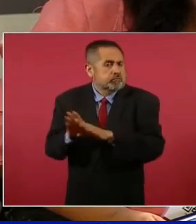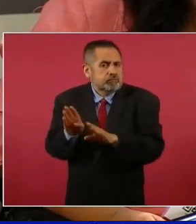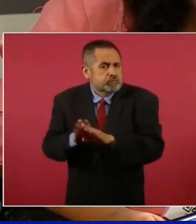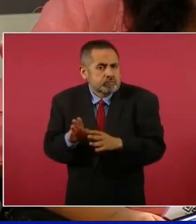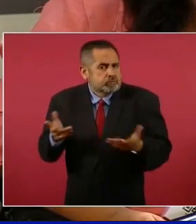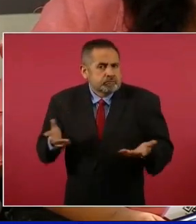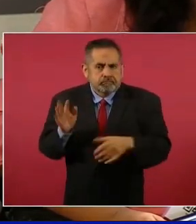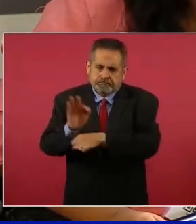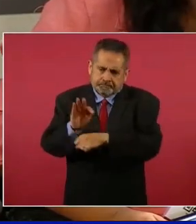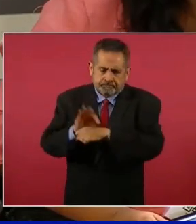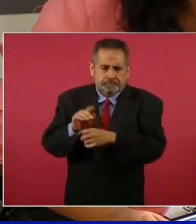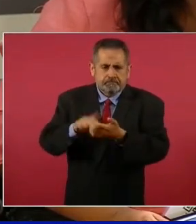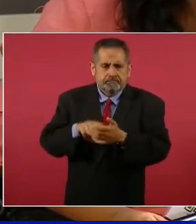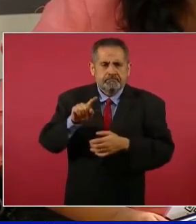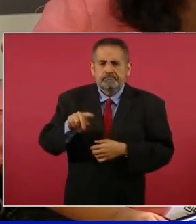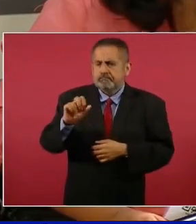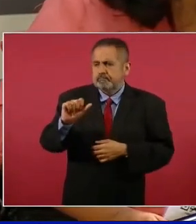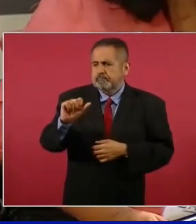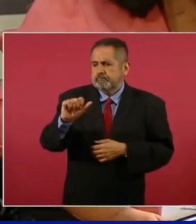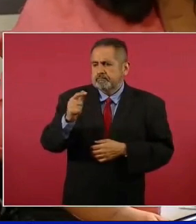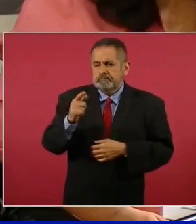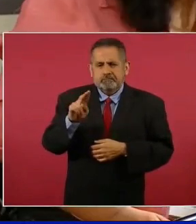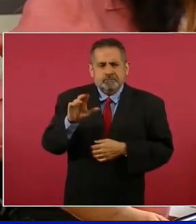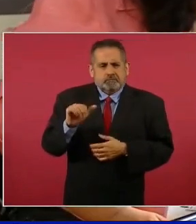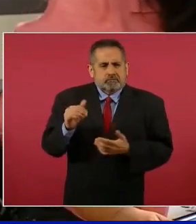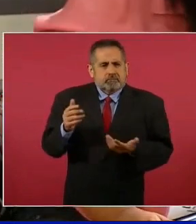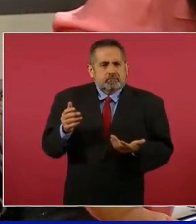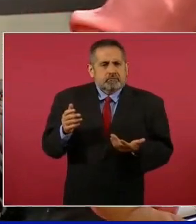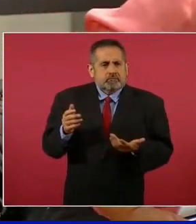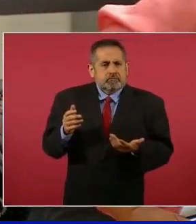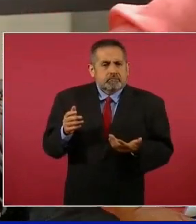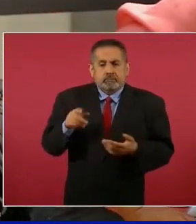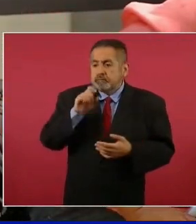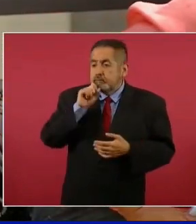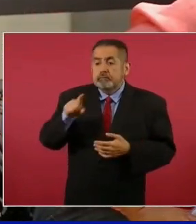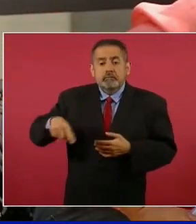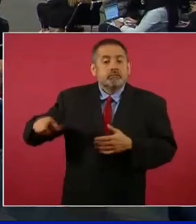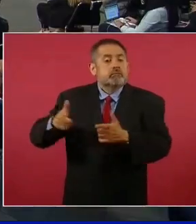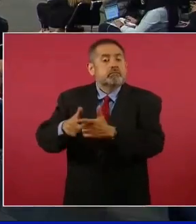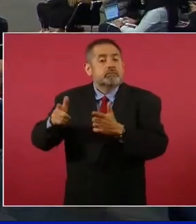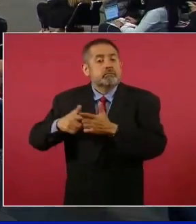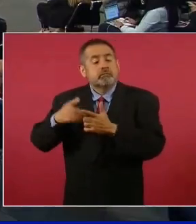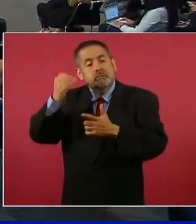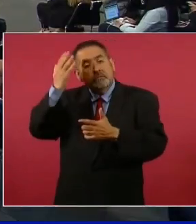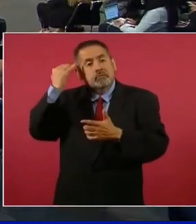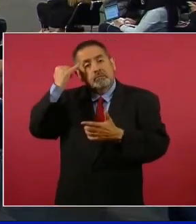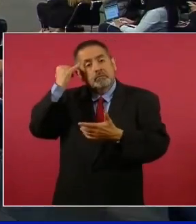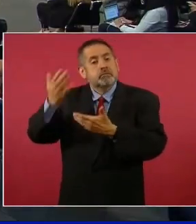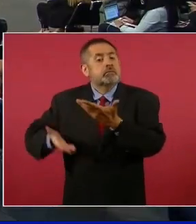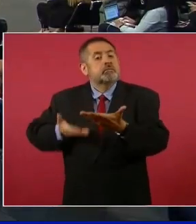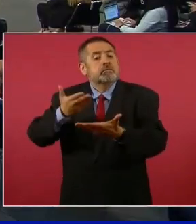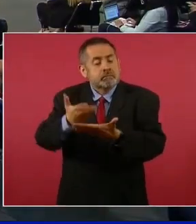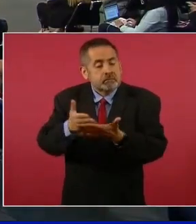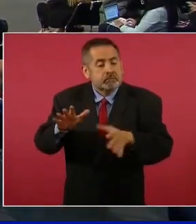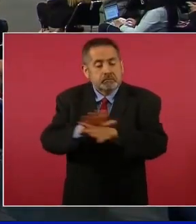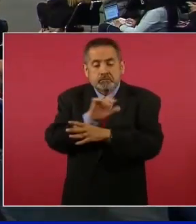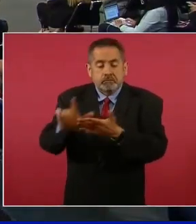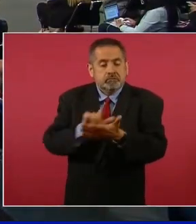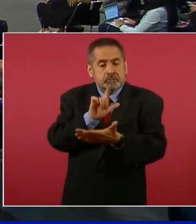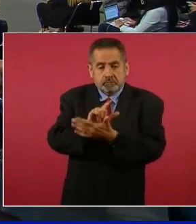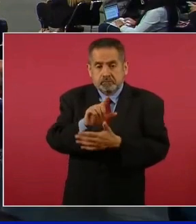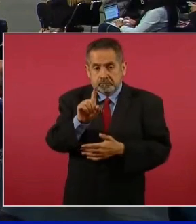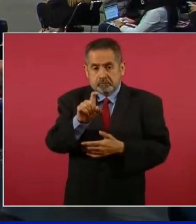realizar o si es que se va a terminar? Este mismo grupo había planteado una reforma a la Ley de Agua que se está retomando y se pretende